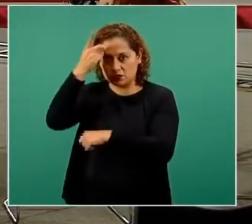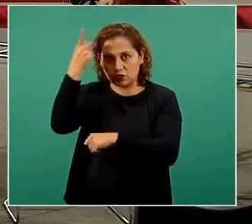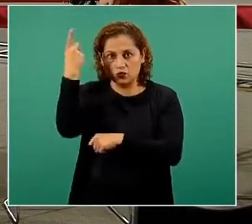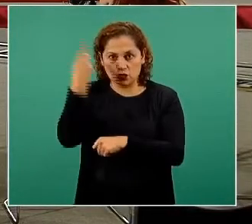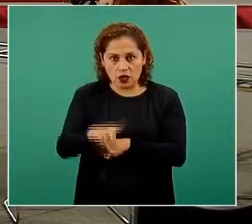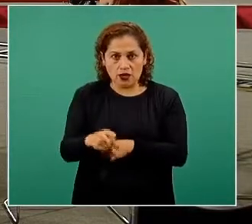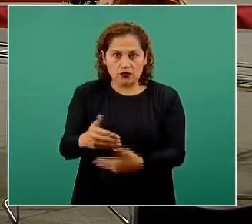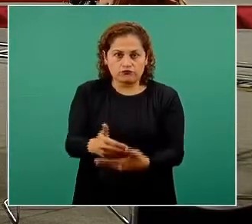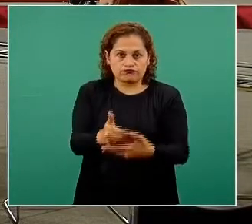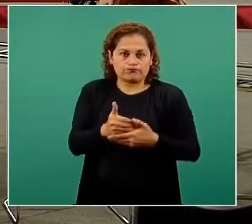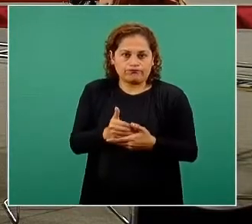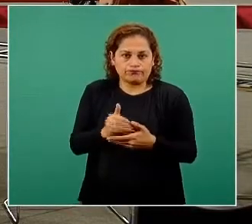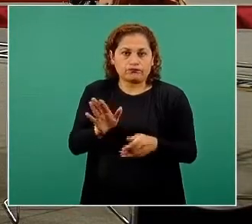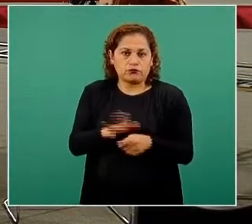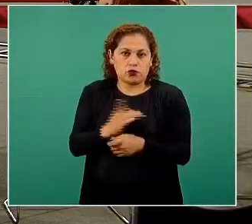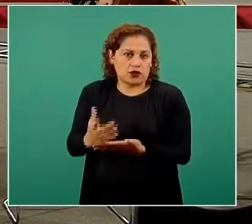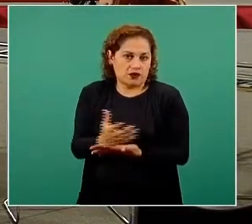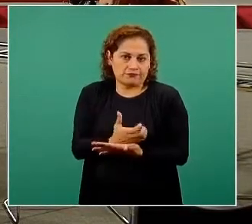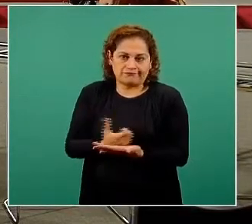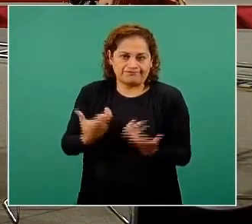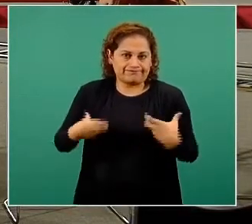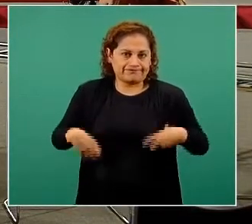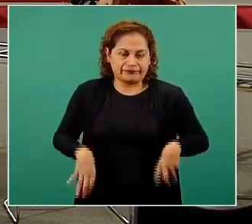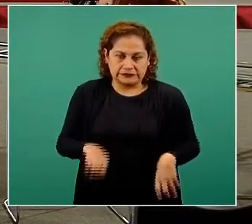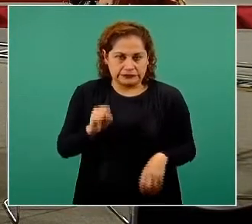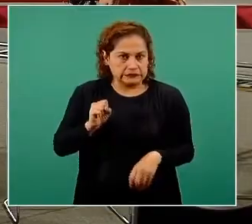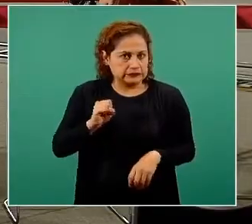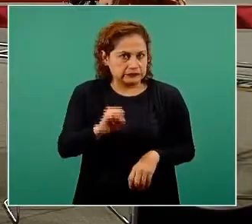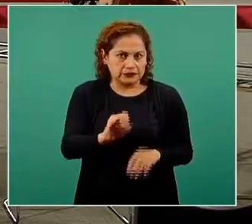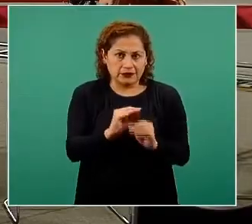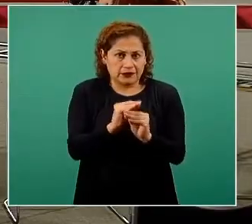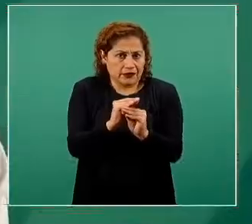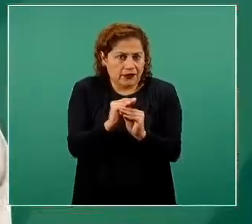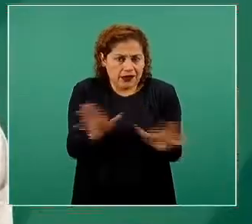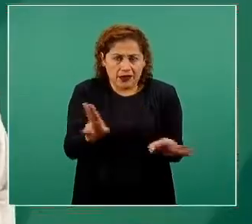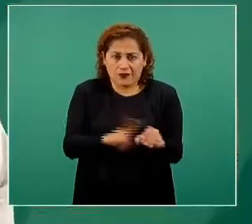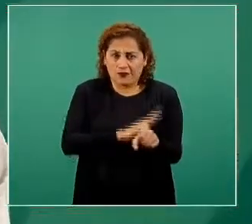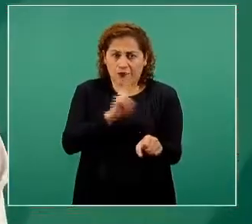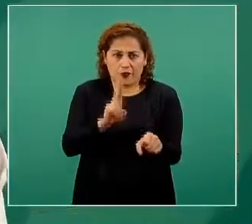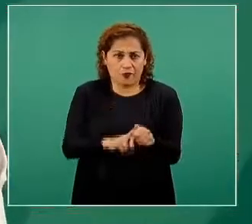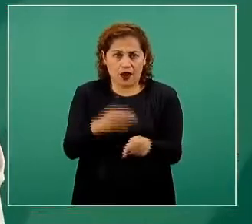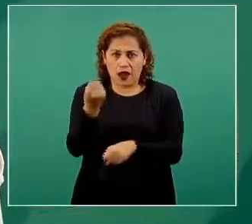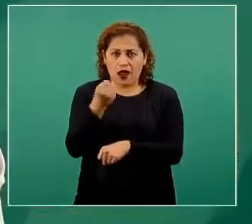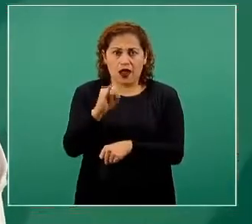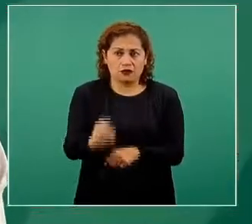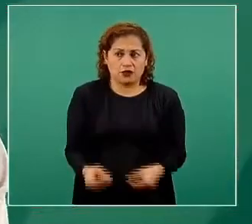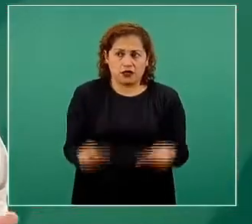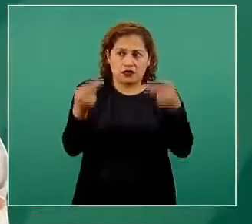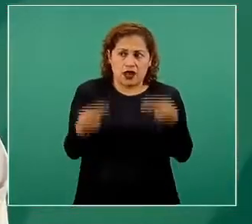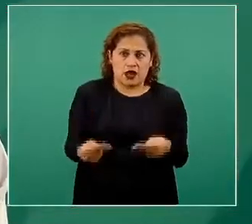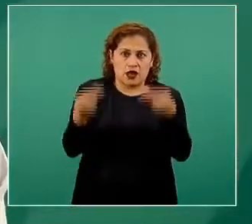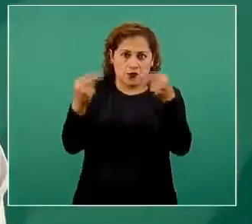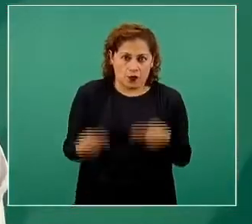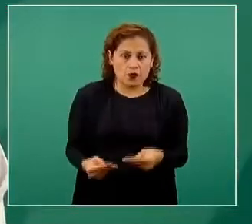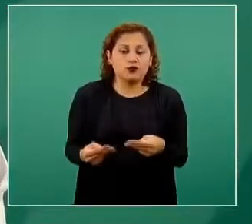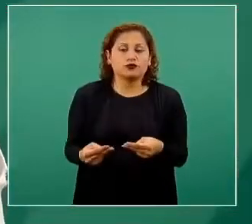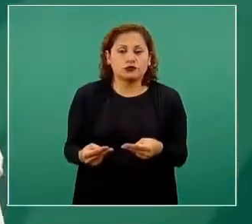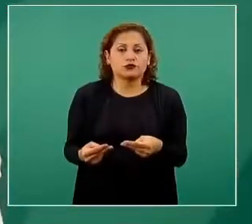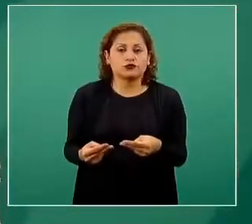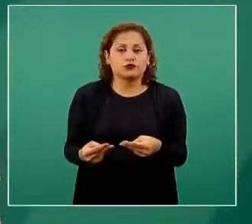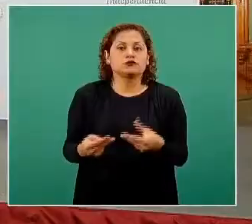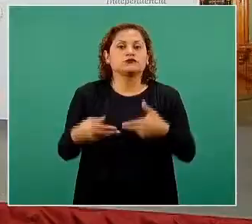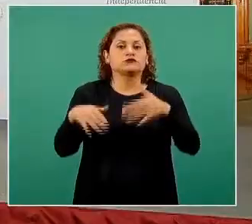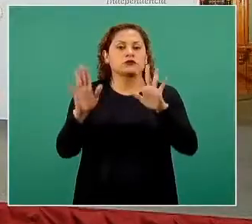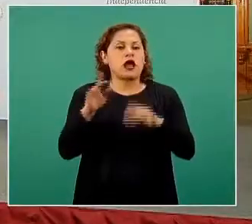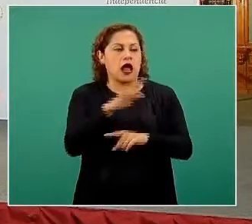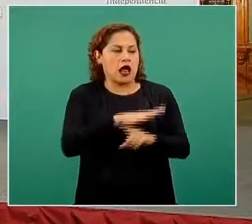lucro, buscan lucro. Esto no es ningún secreto, buscan lucro independientemente de el producto en sí mismo sea benéfico para las personas,